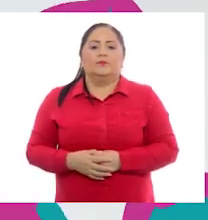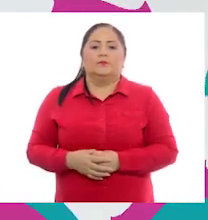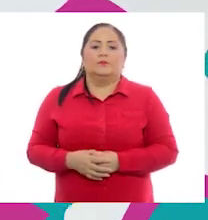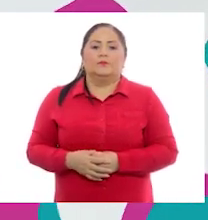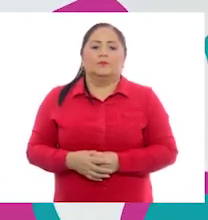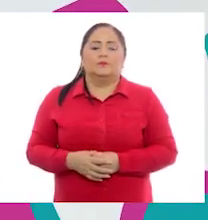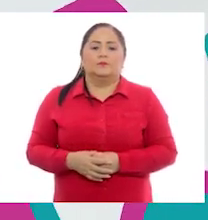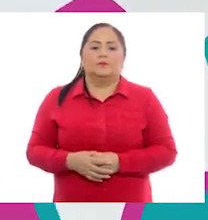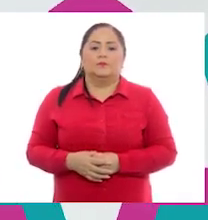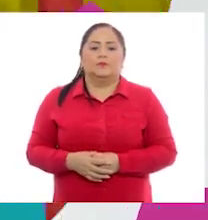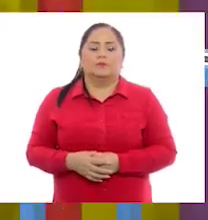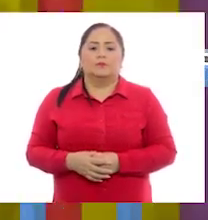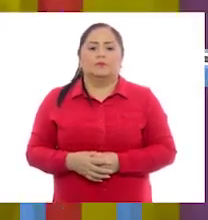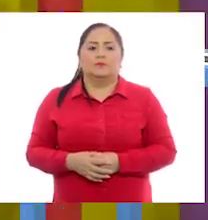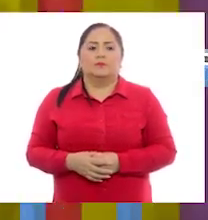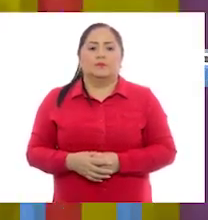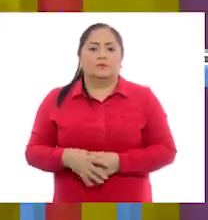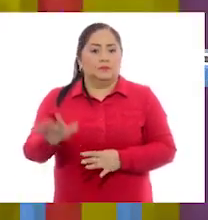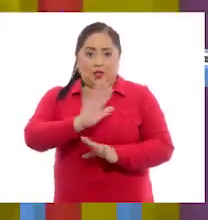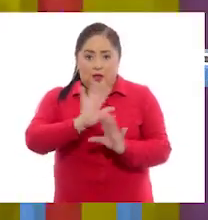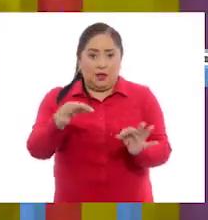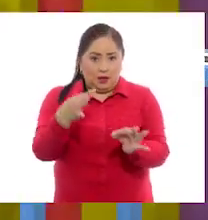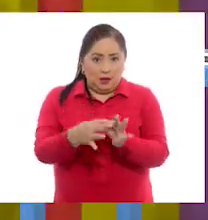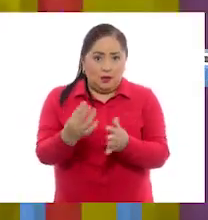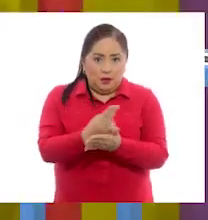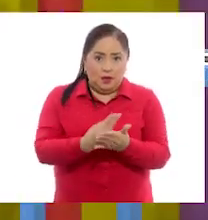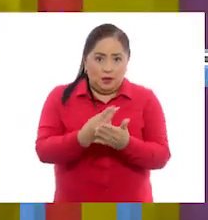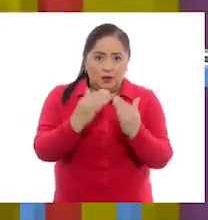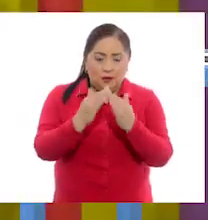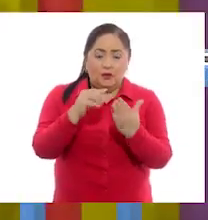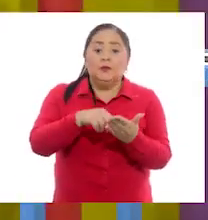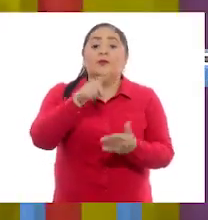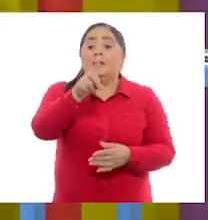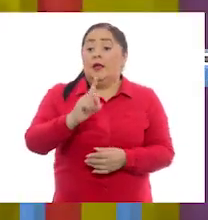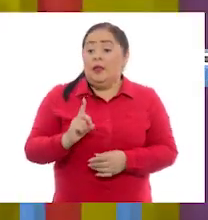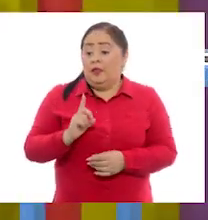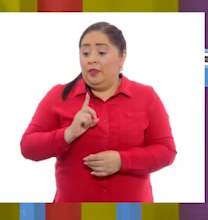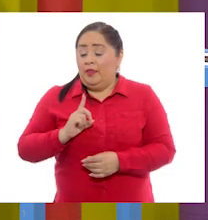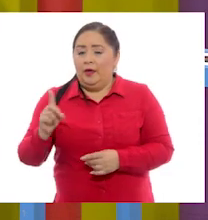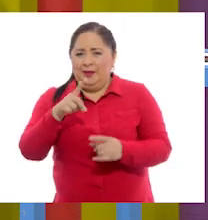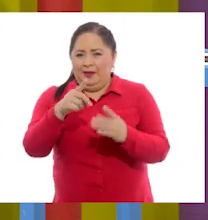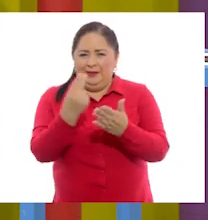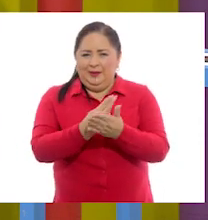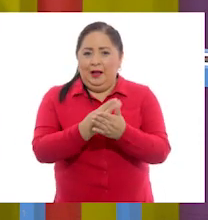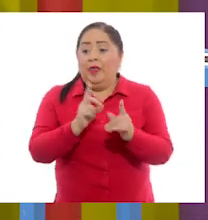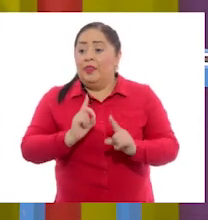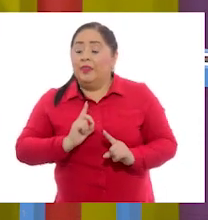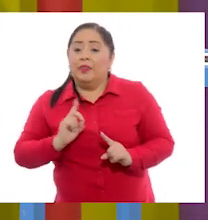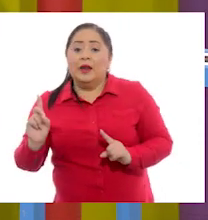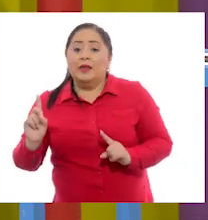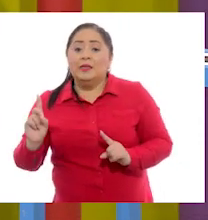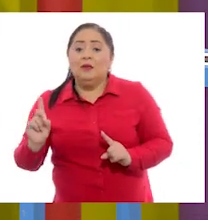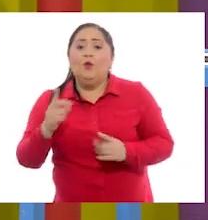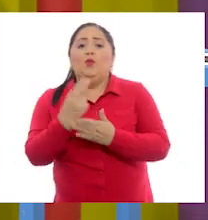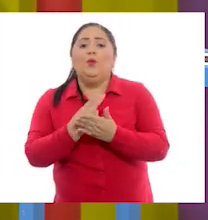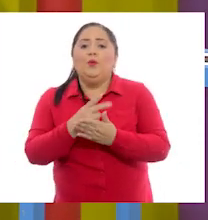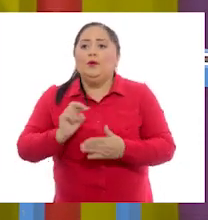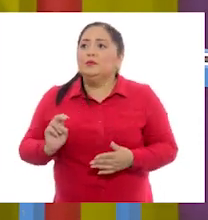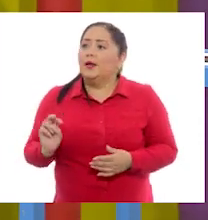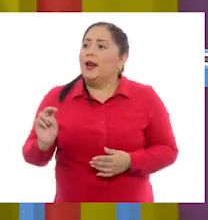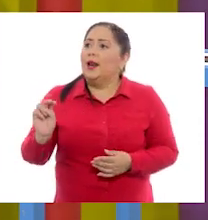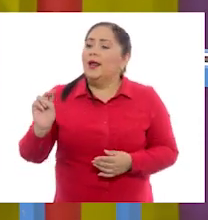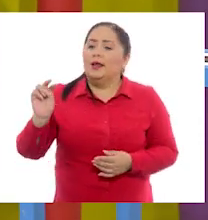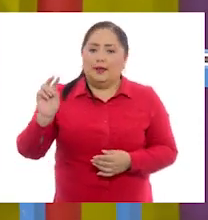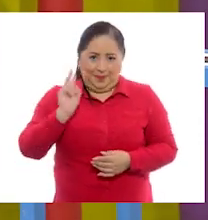quiero, si ustedes ya dibujaron su casa, quiero que a la derecha de la casa que dibujaron, dibujen una escalera.